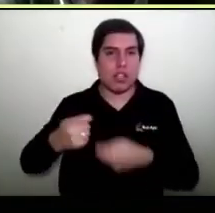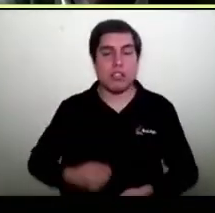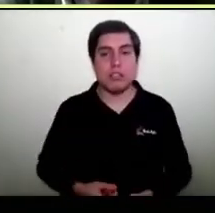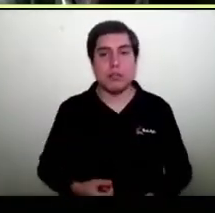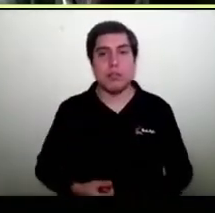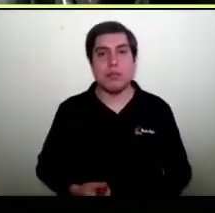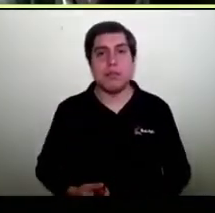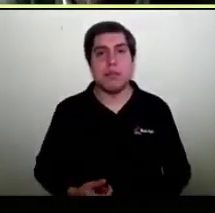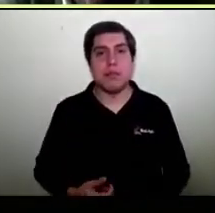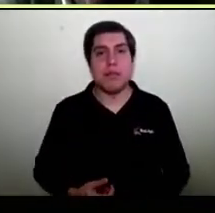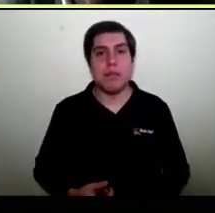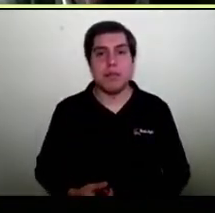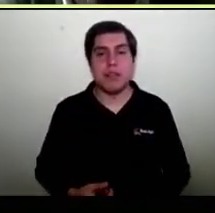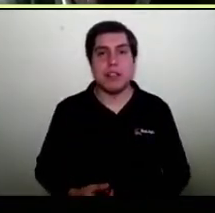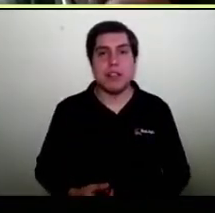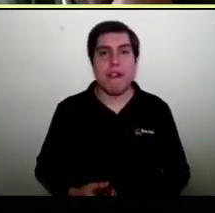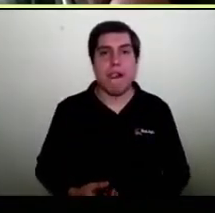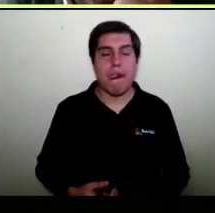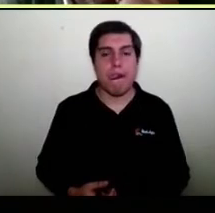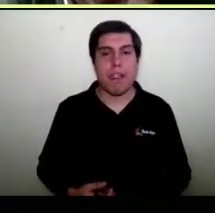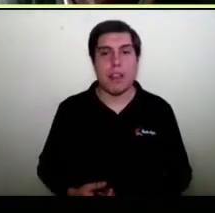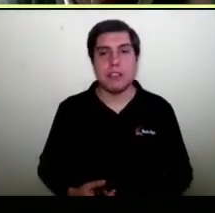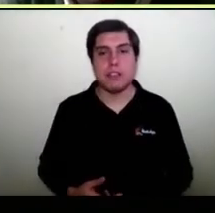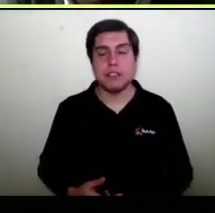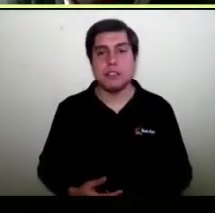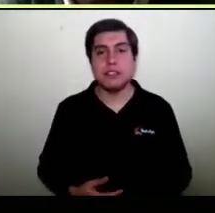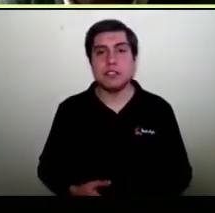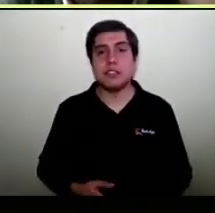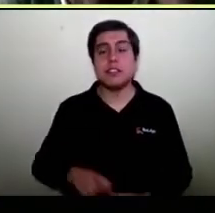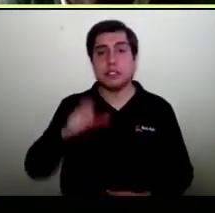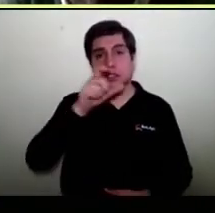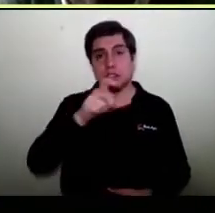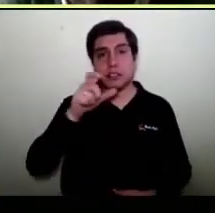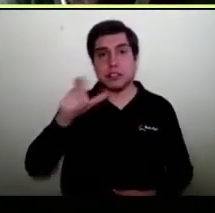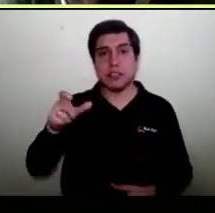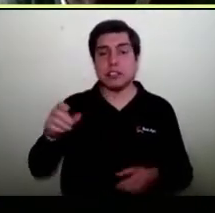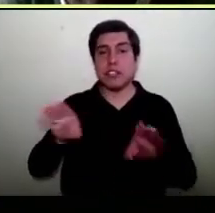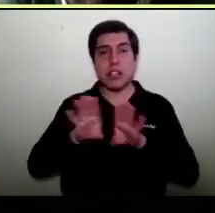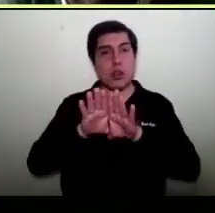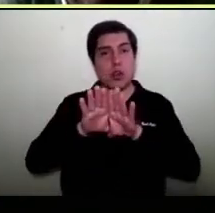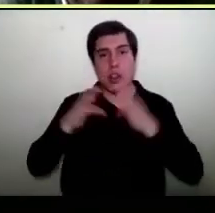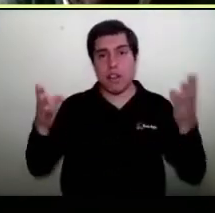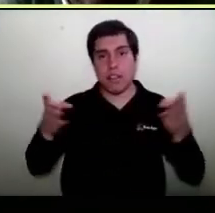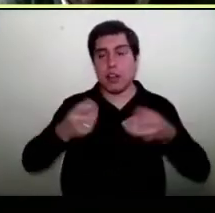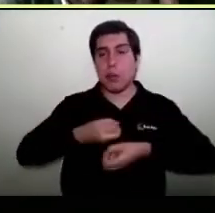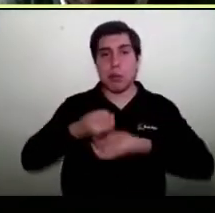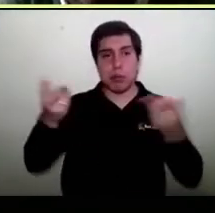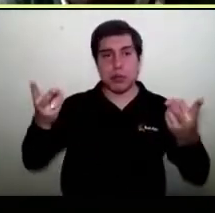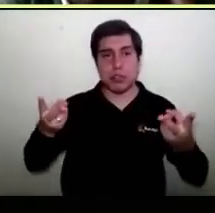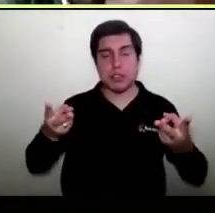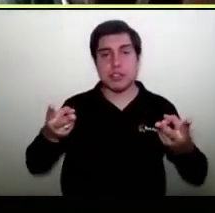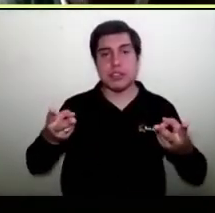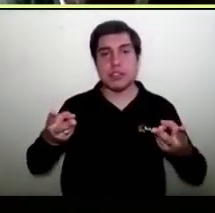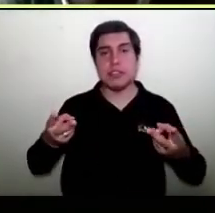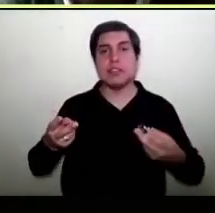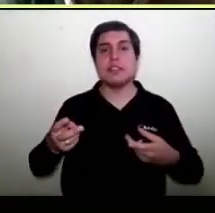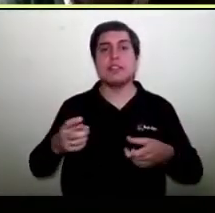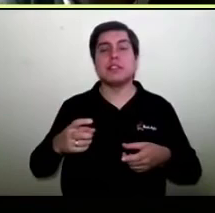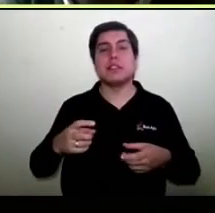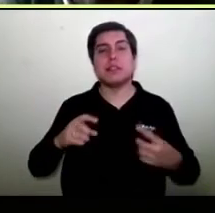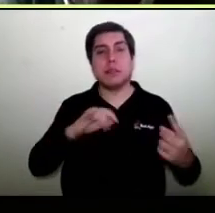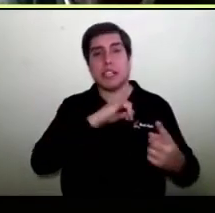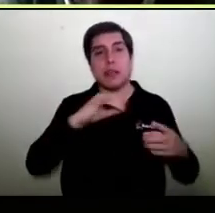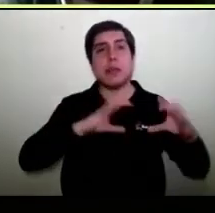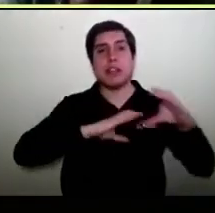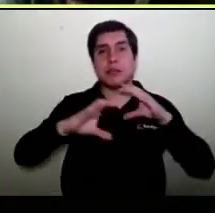sí por tanto la respuesta a mí es que los datos de todos los clientes están abiertos para que tú los veas y tus datos están abiertos para que todo